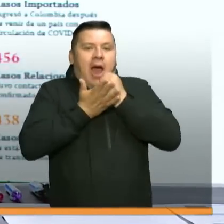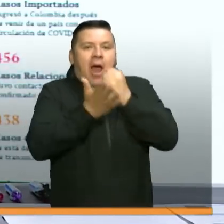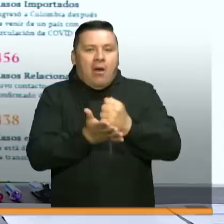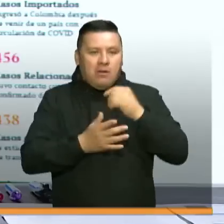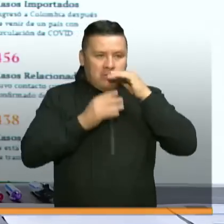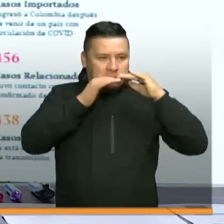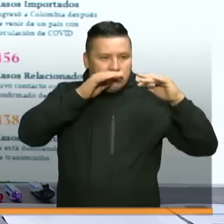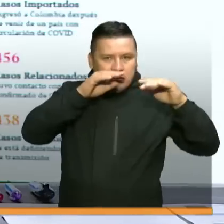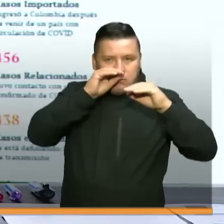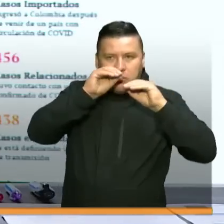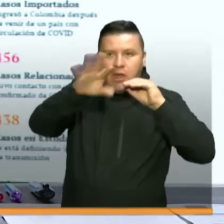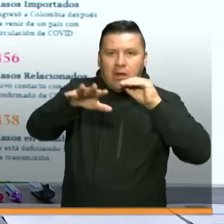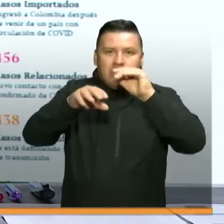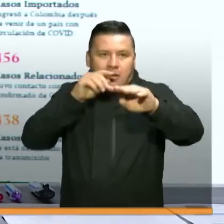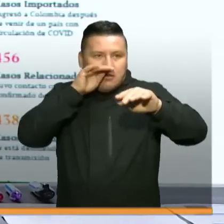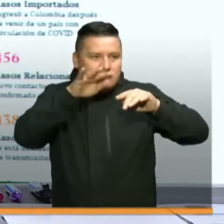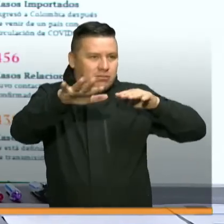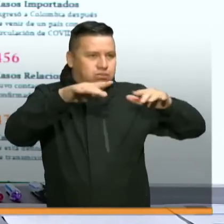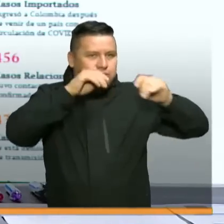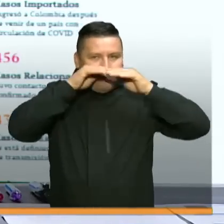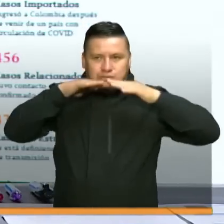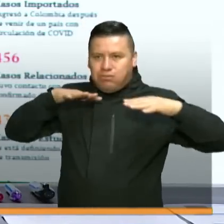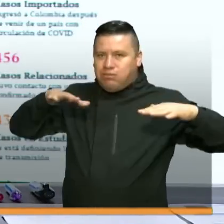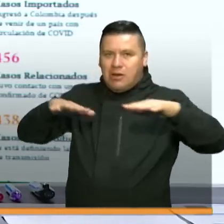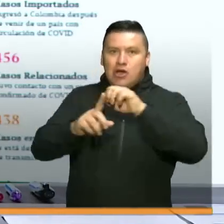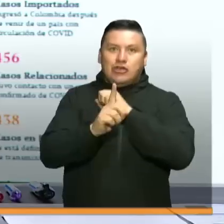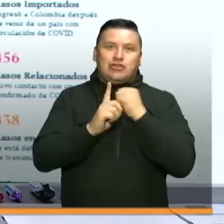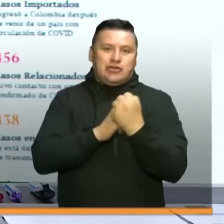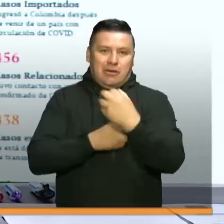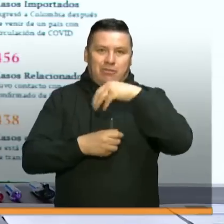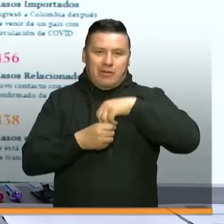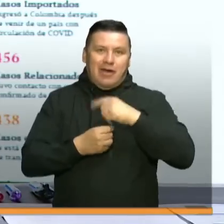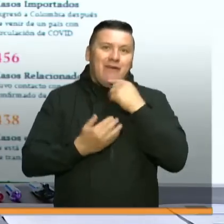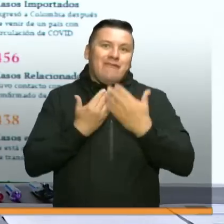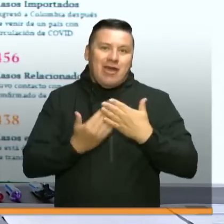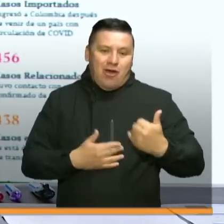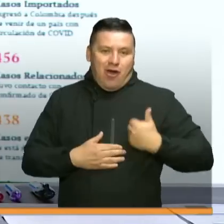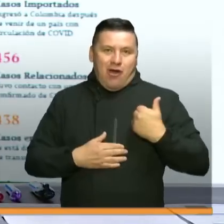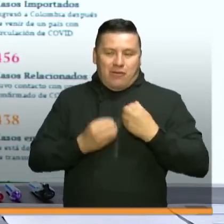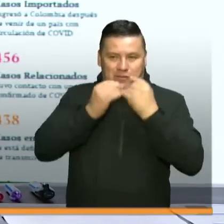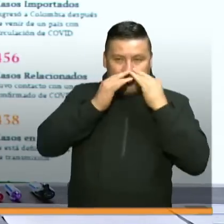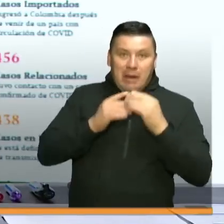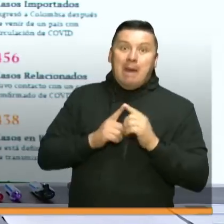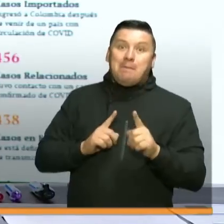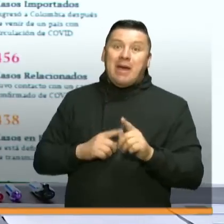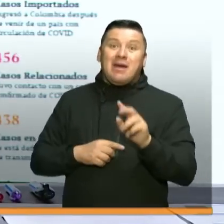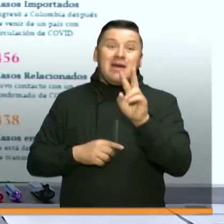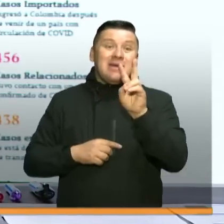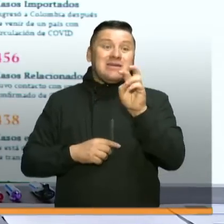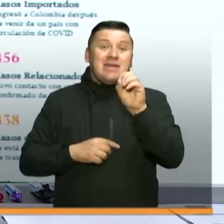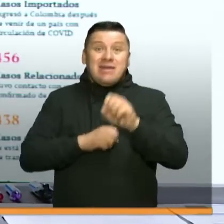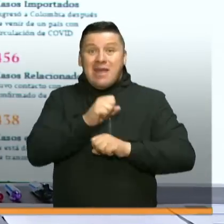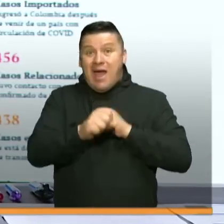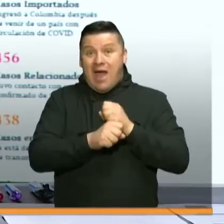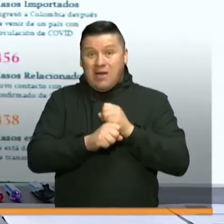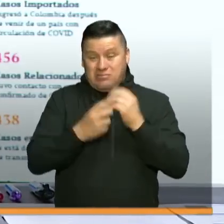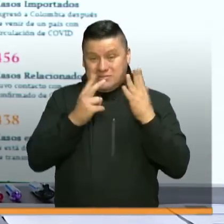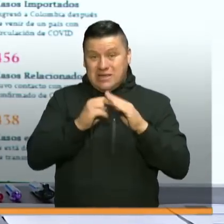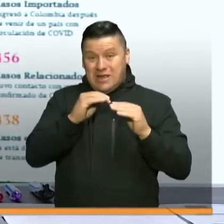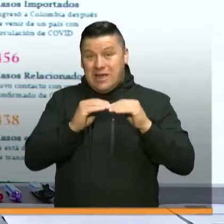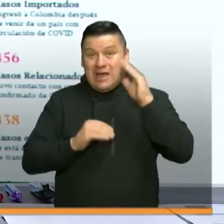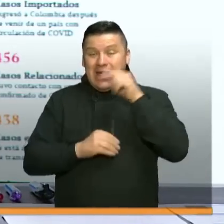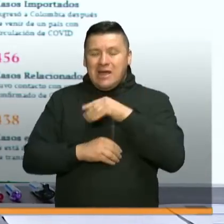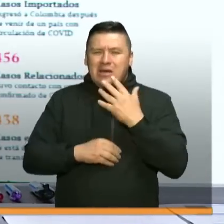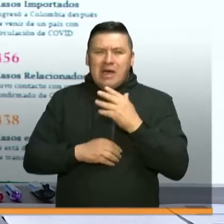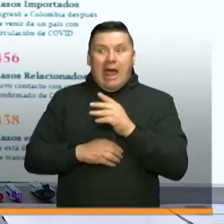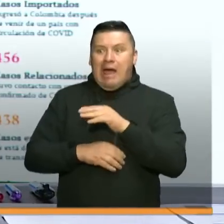constante interacción a esparcirse en la sociedad. Fuera de eso, también sacamos a los mayores de 70 años hacia una